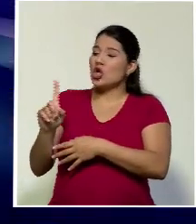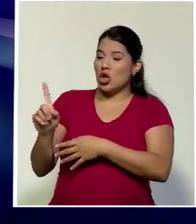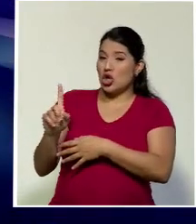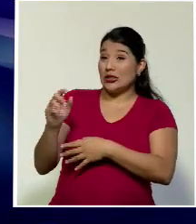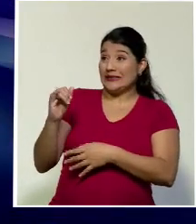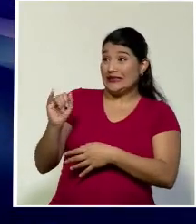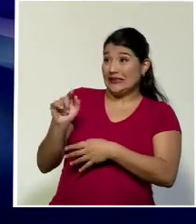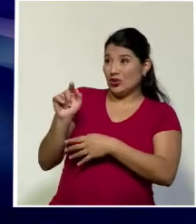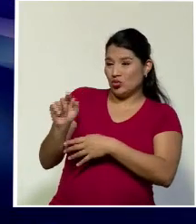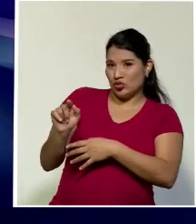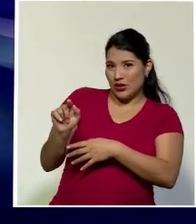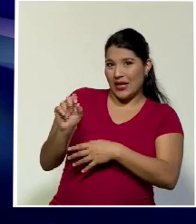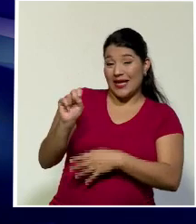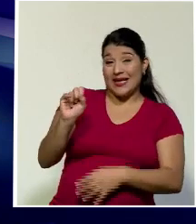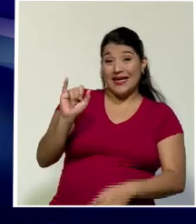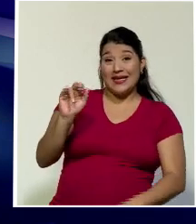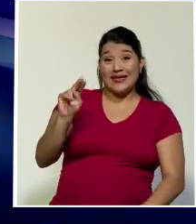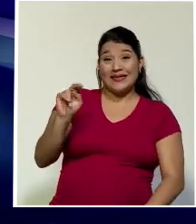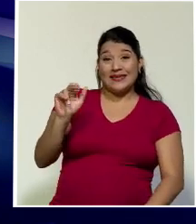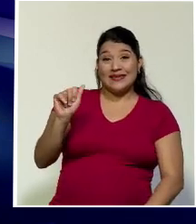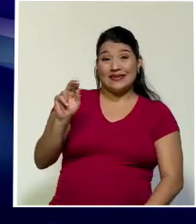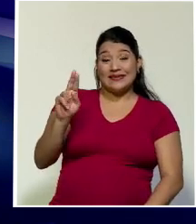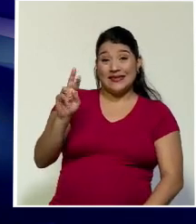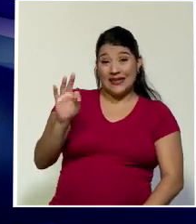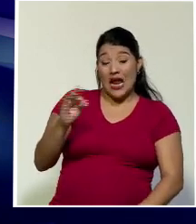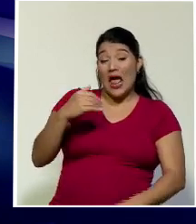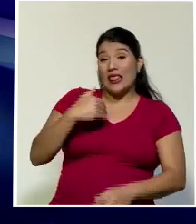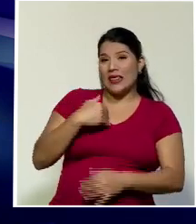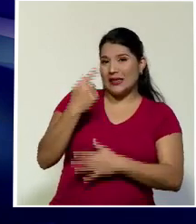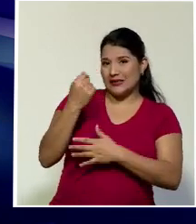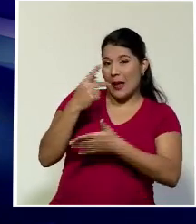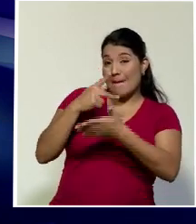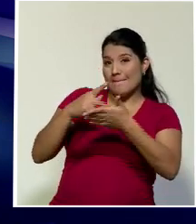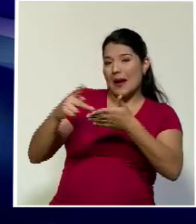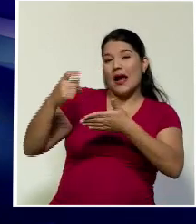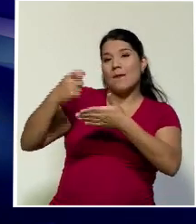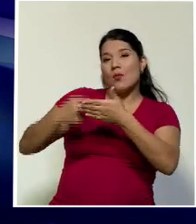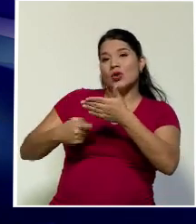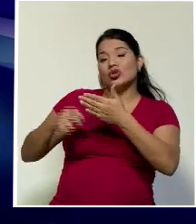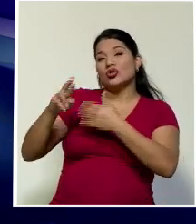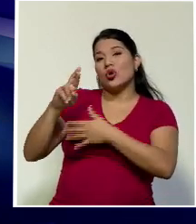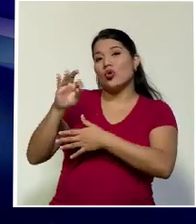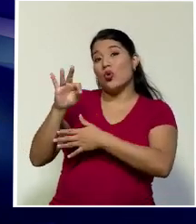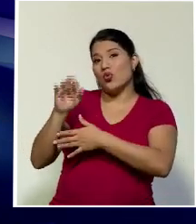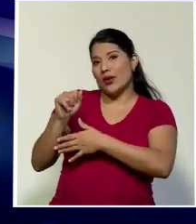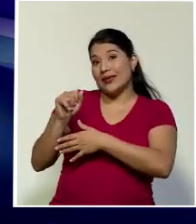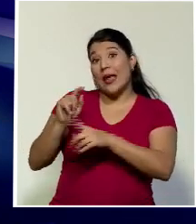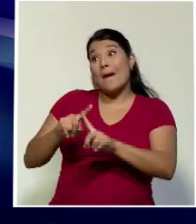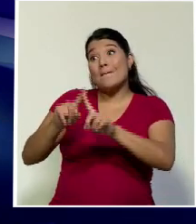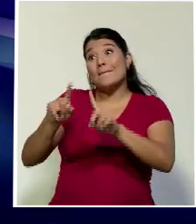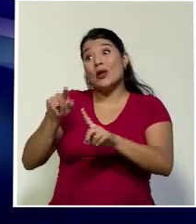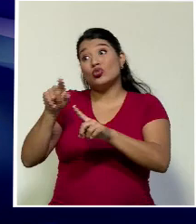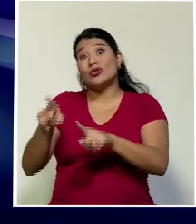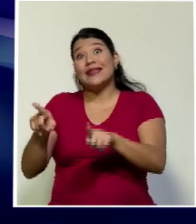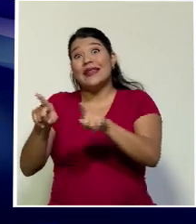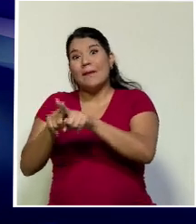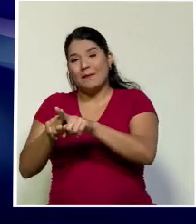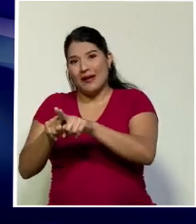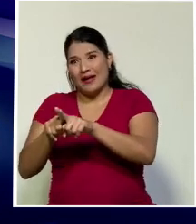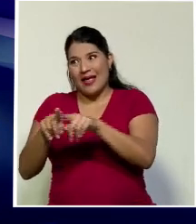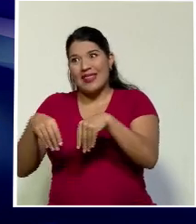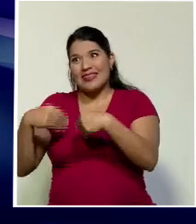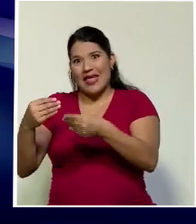en SINAR tiene un salario y paga impuestos sobre la renta al salario, pero además tiene una consultoría, por ejemplo.